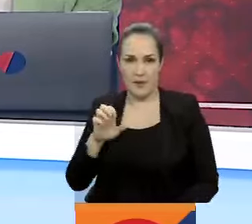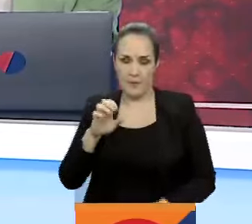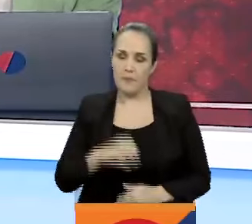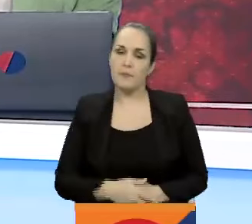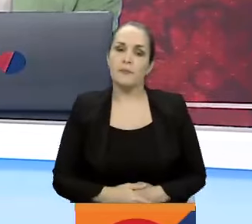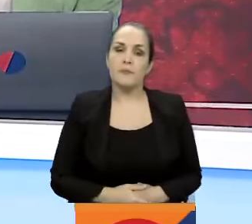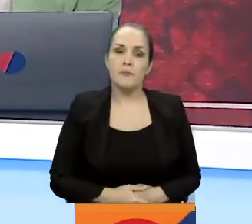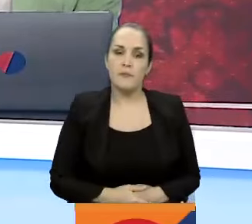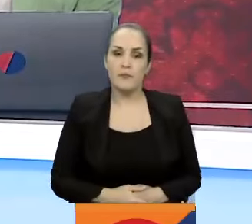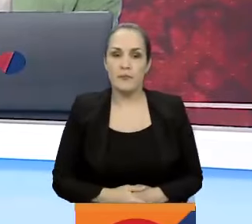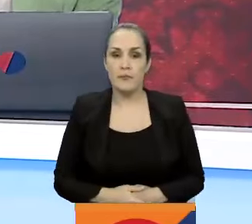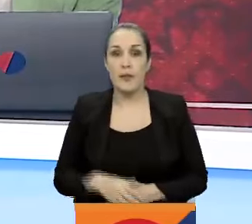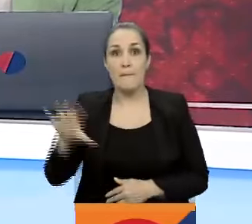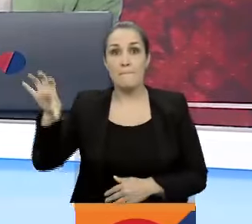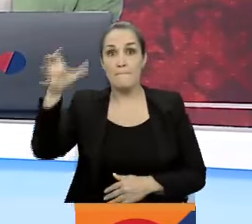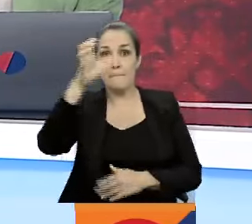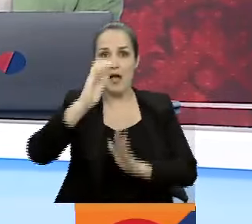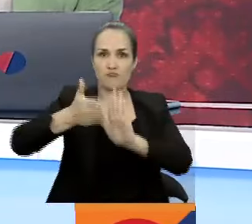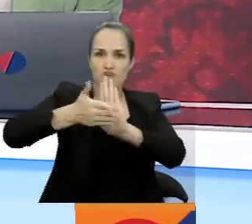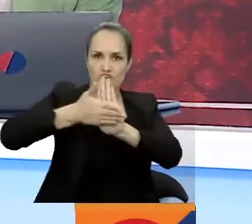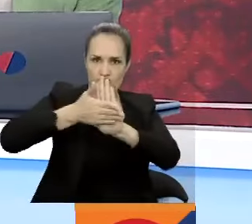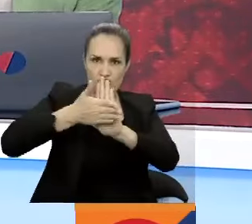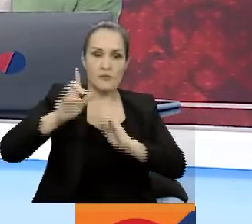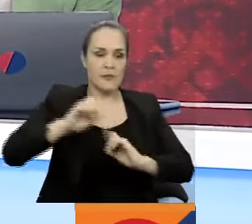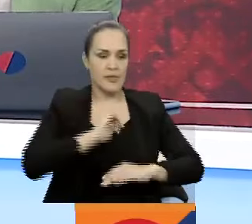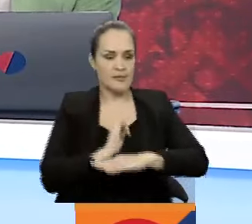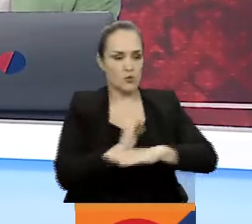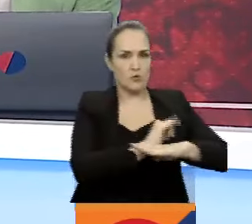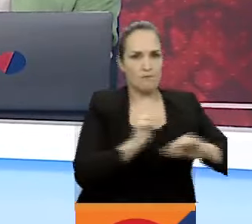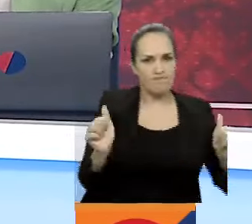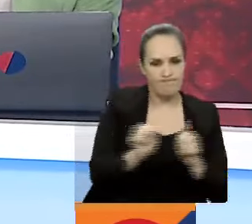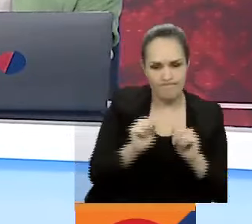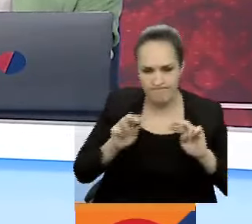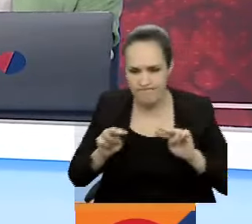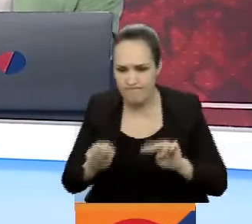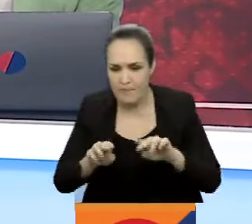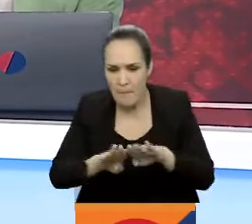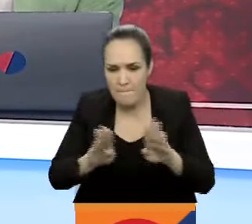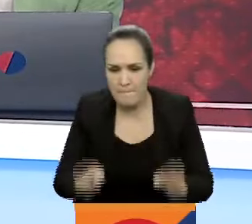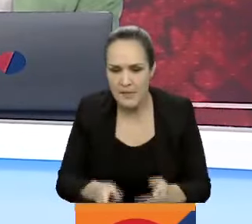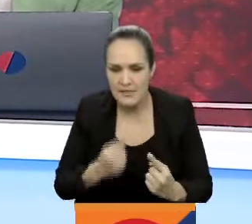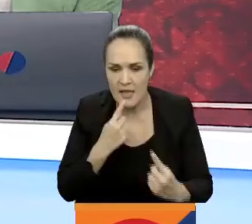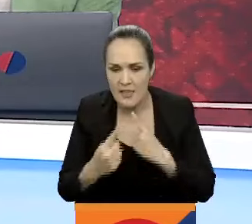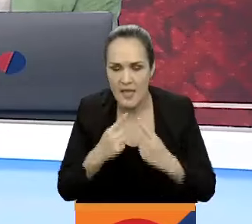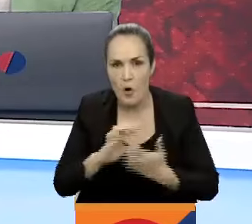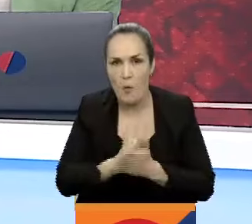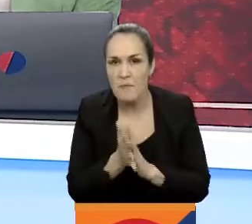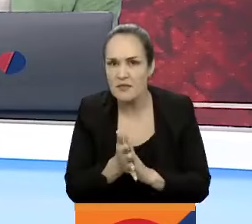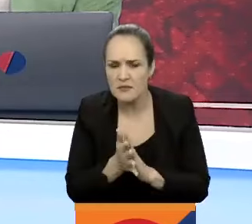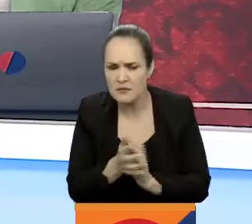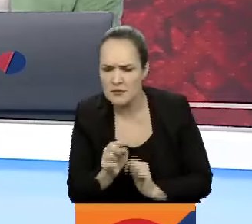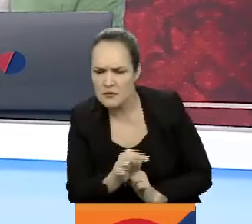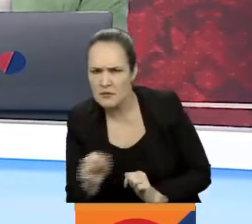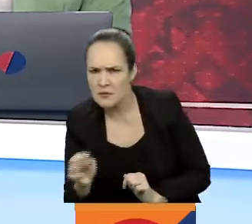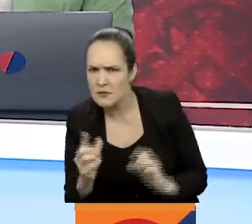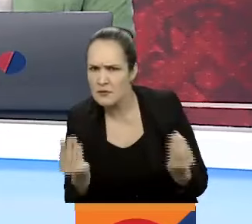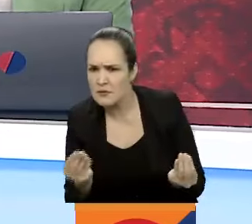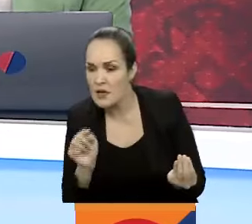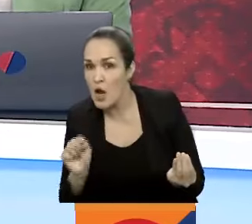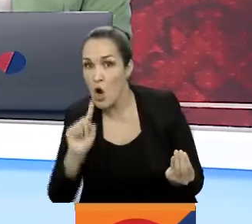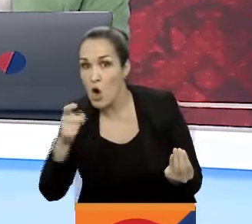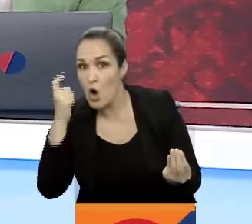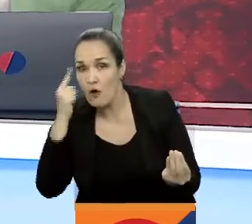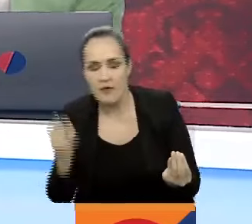Los países garantes y las instituciones acompañantes permanentes de la mesa de diálogos de paz entre el gobierno y el ejército de